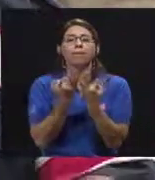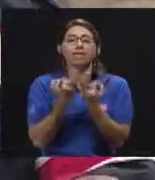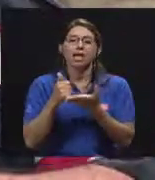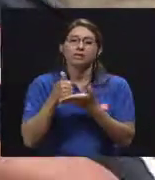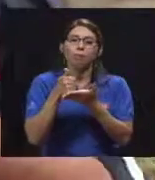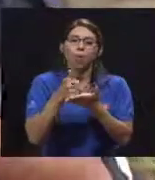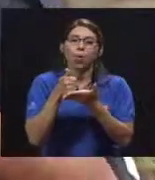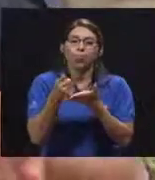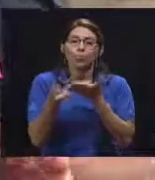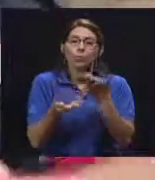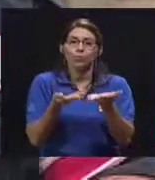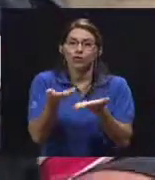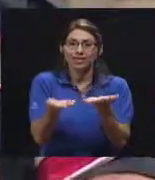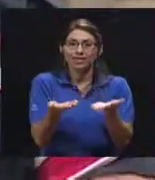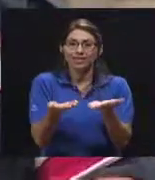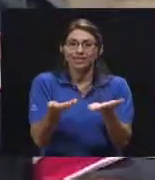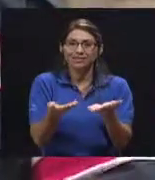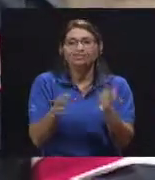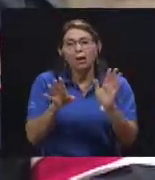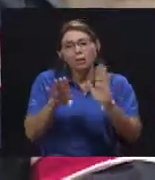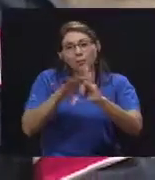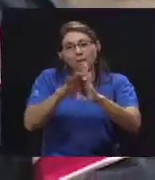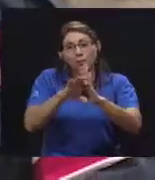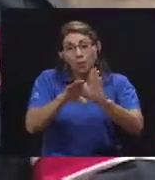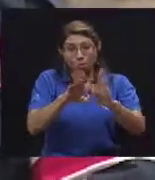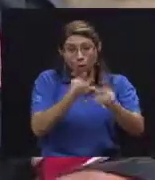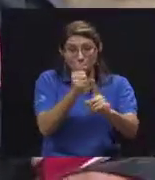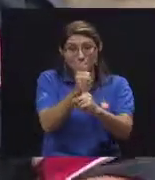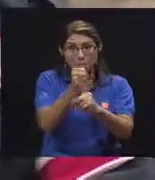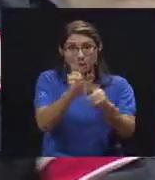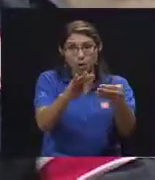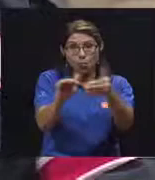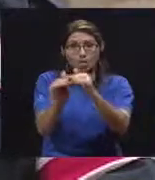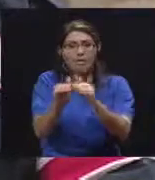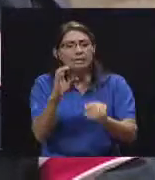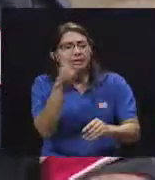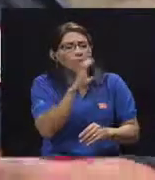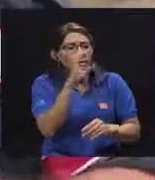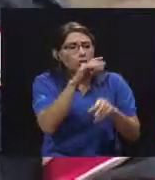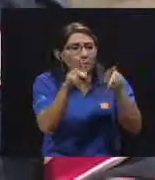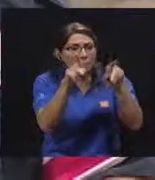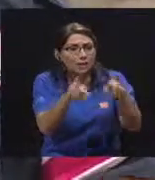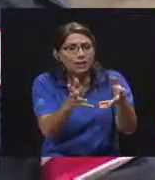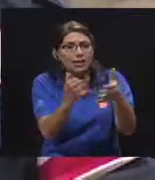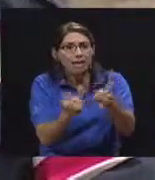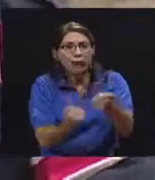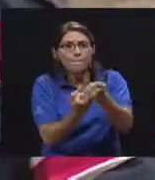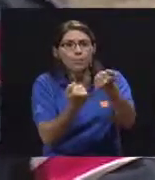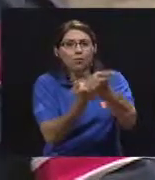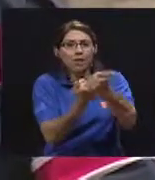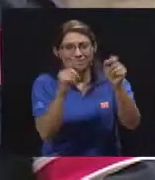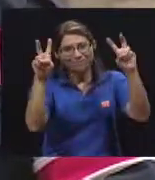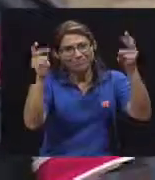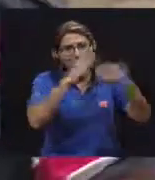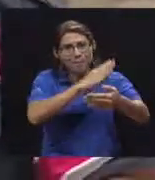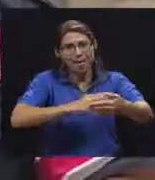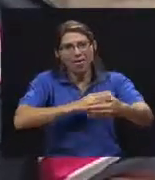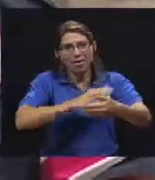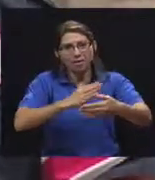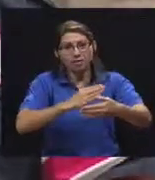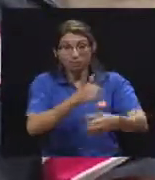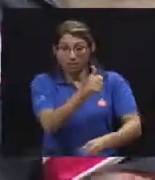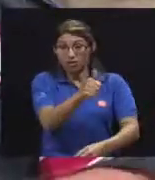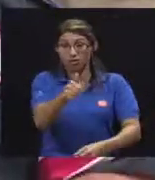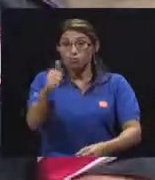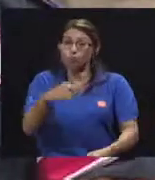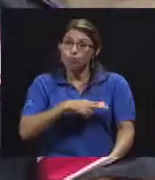Que se buscan padrinos, llamémoslo así, de la misma comunidad, que ellos den una cuota voluntaria, pero permanente. Que este mes damos 1.000 colones, al